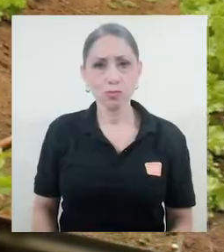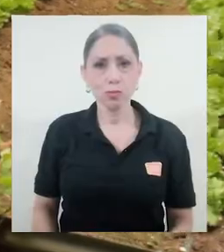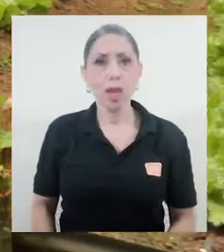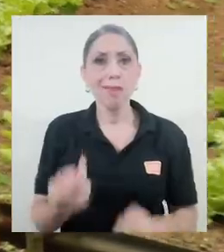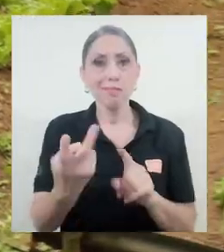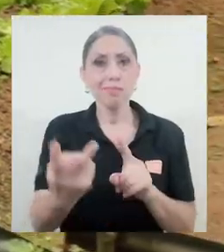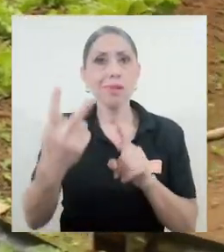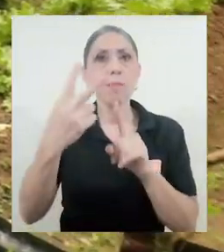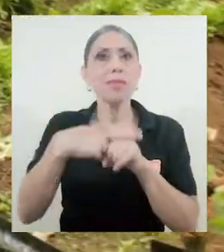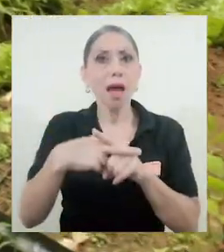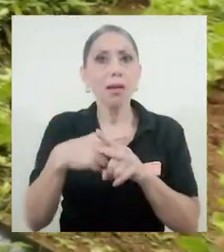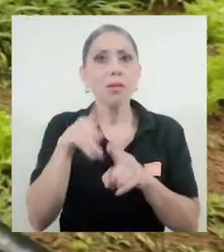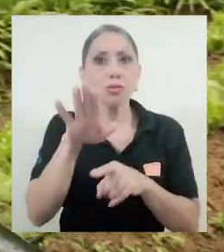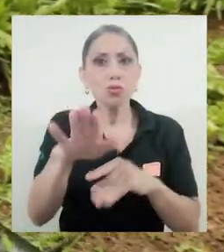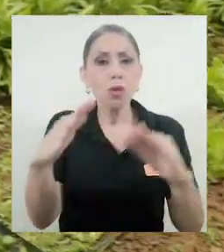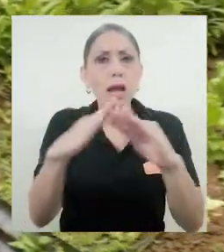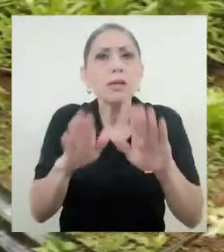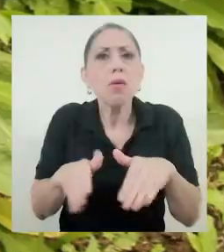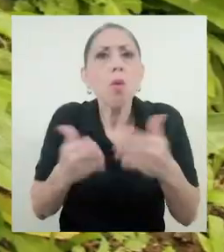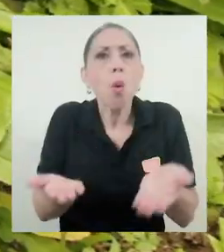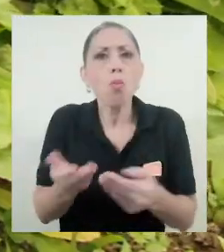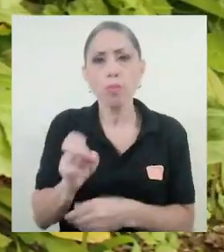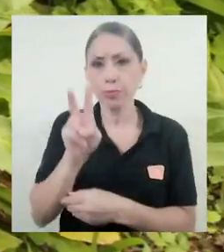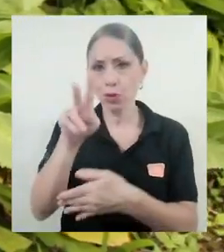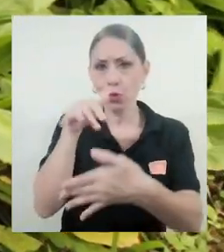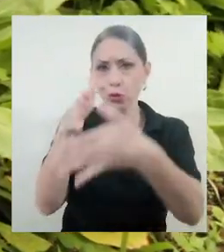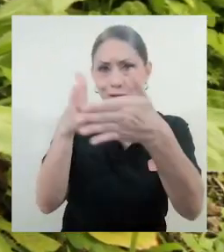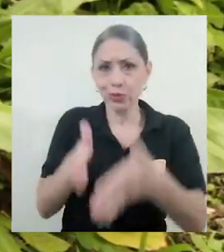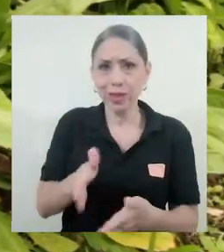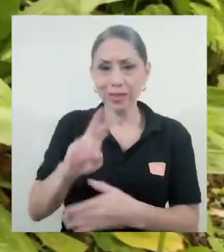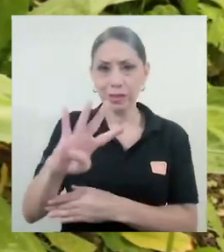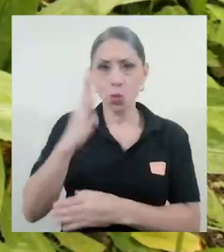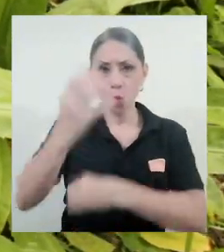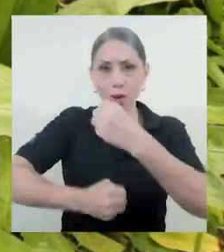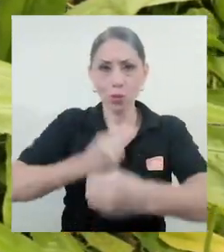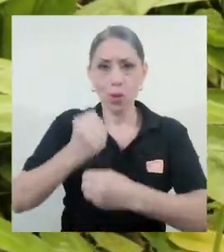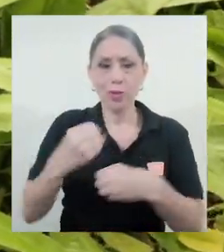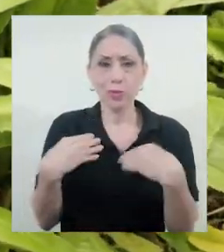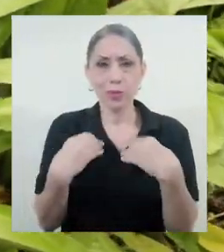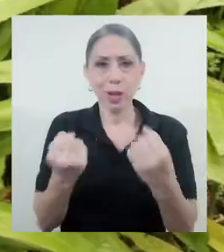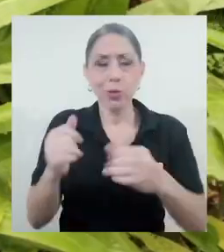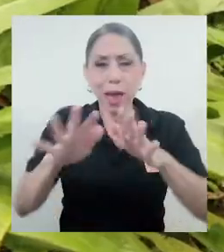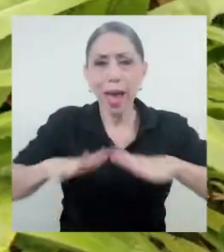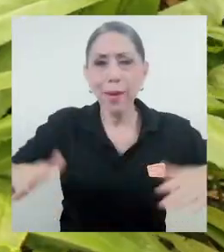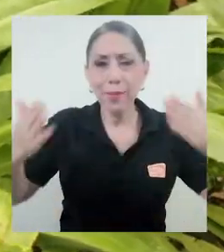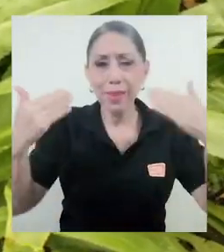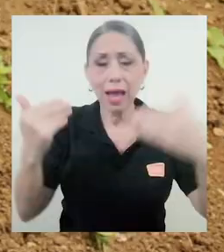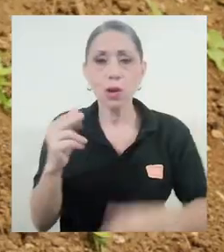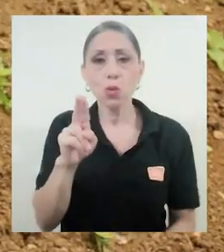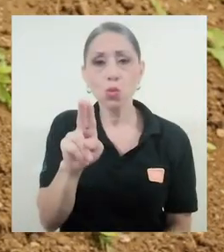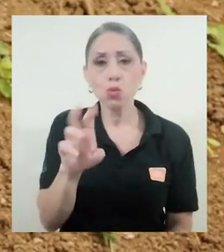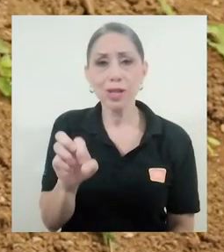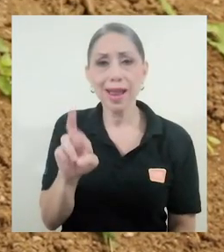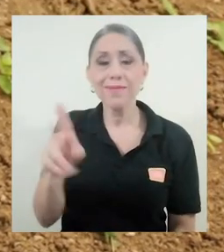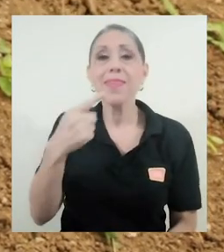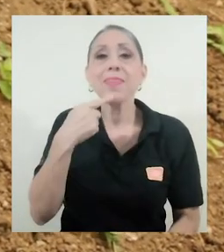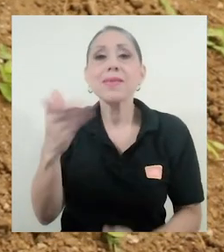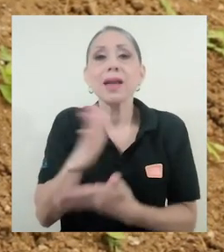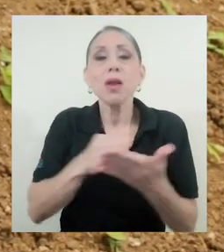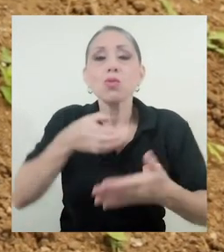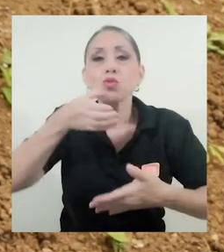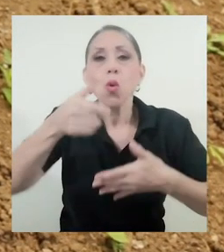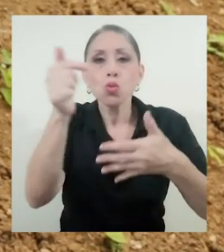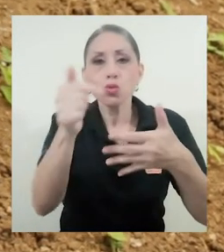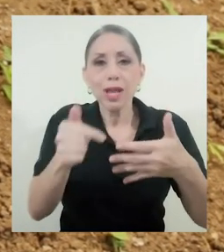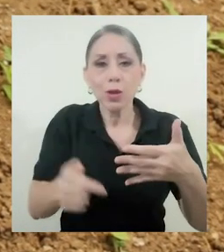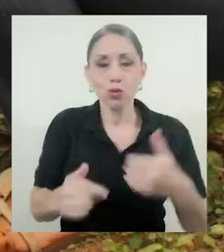¿Cómo implementarlas en casa? Dos estudiantes de cuarto año de salud ambiental de la UCR nos dan algunos